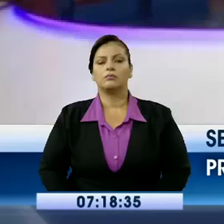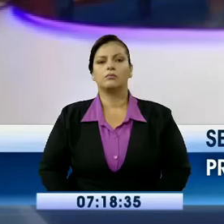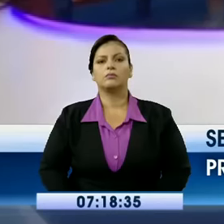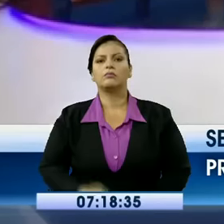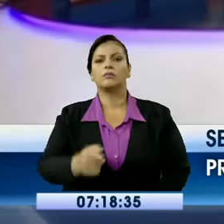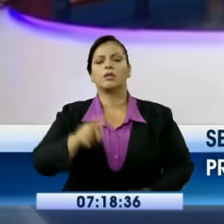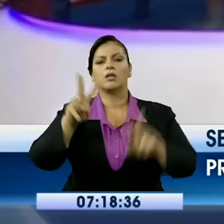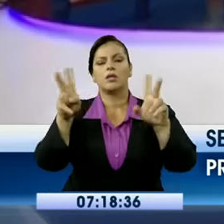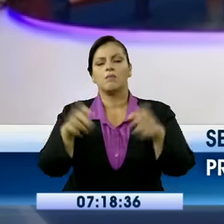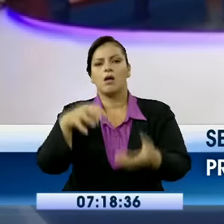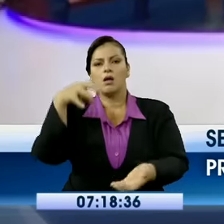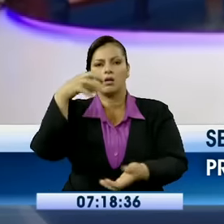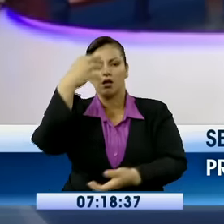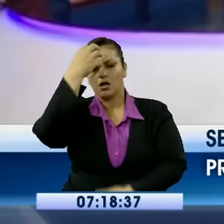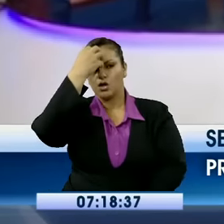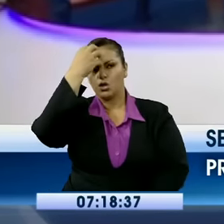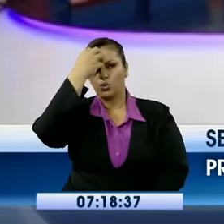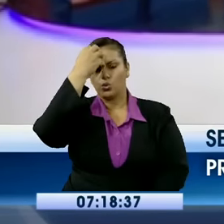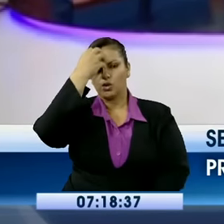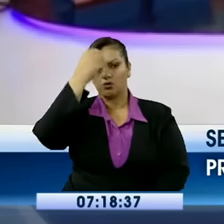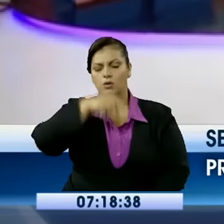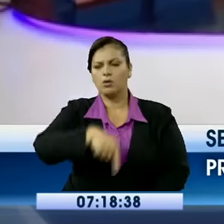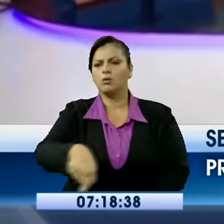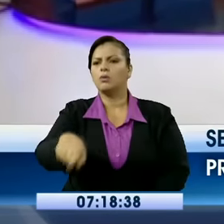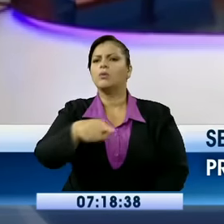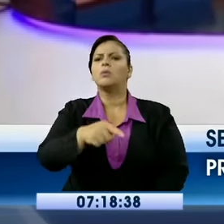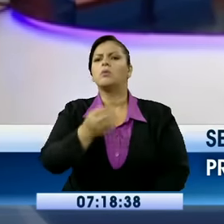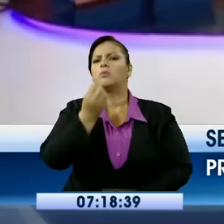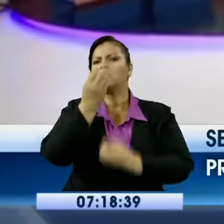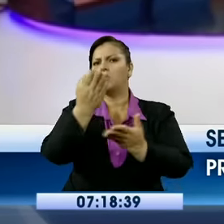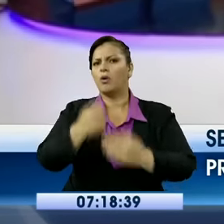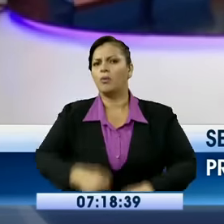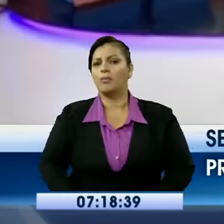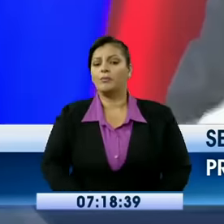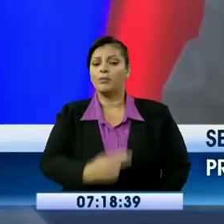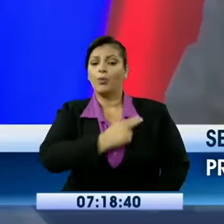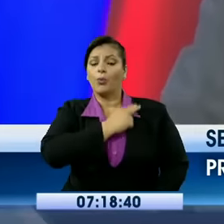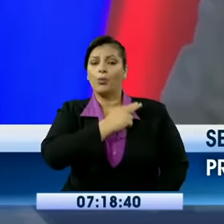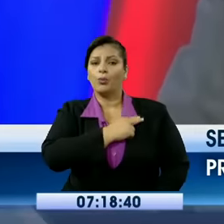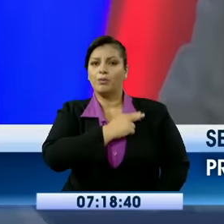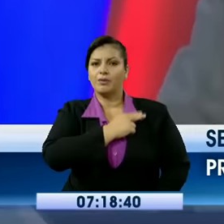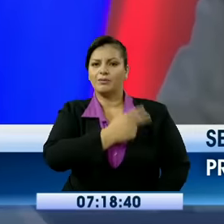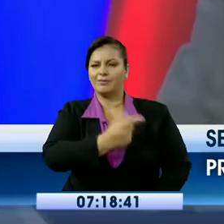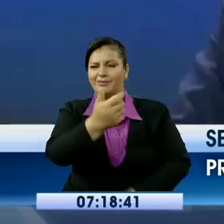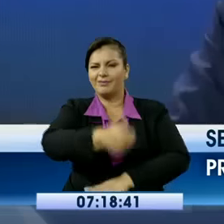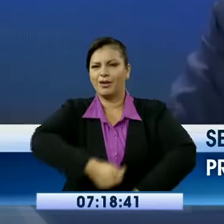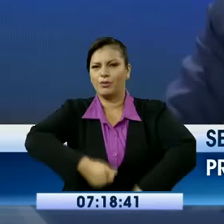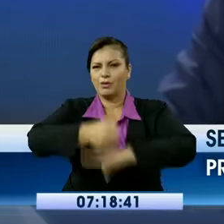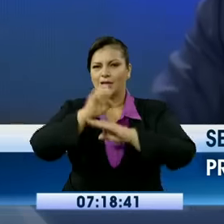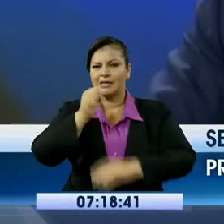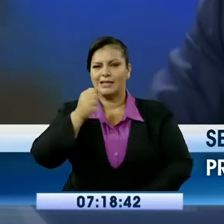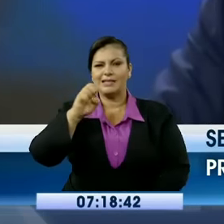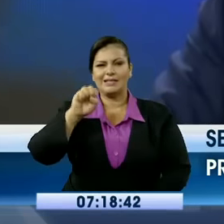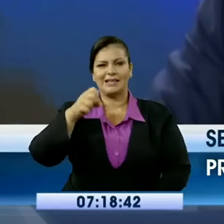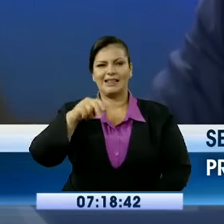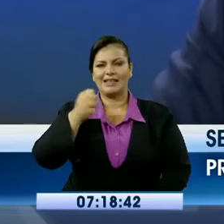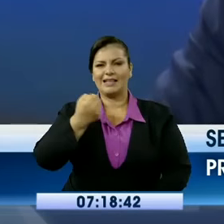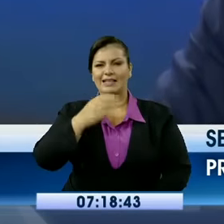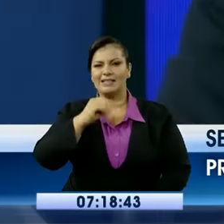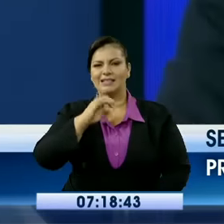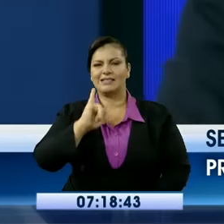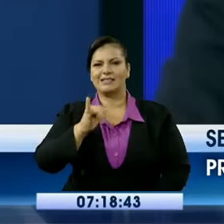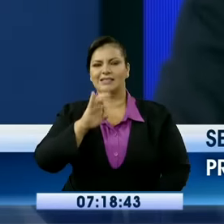la educación, en el que la mayoría de candidatos coinciden en eliminar el examen de la Cinecid. Además, el incremento del bono de desarrollo humano.